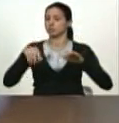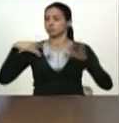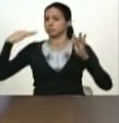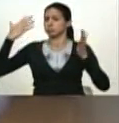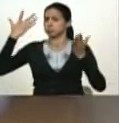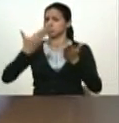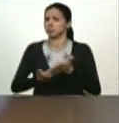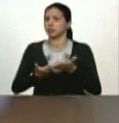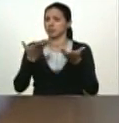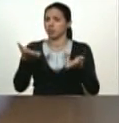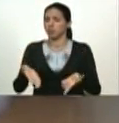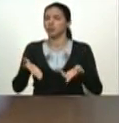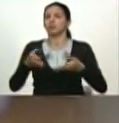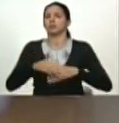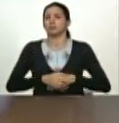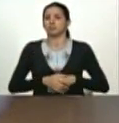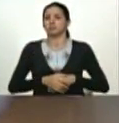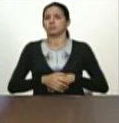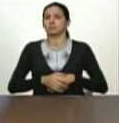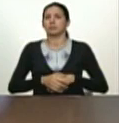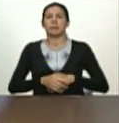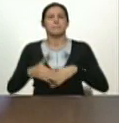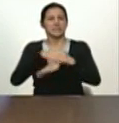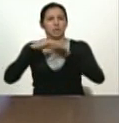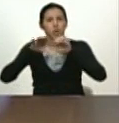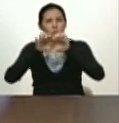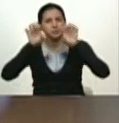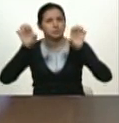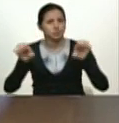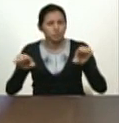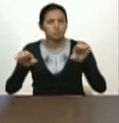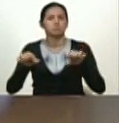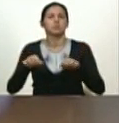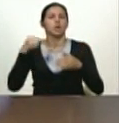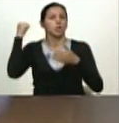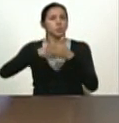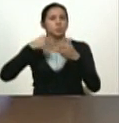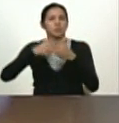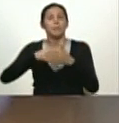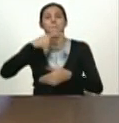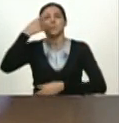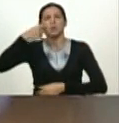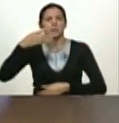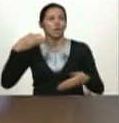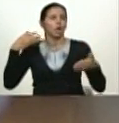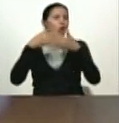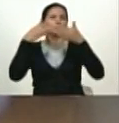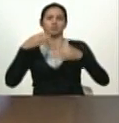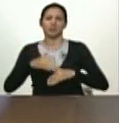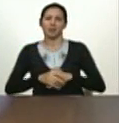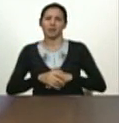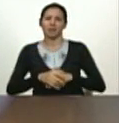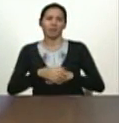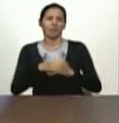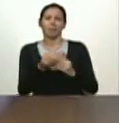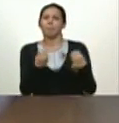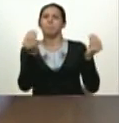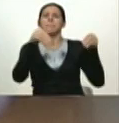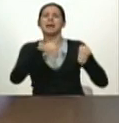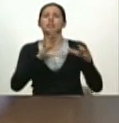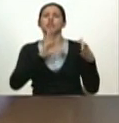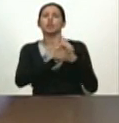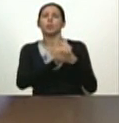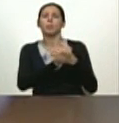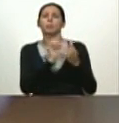en las luchas populares del magisterio venezolano, en las luchas políticas contra el puntofijismo neoliberal